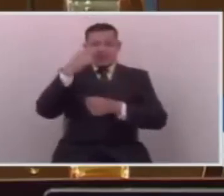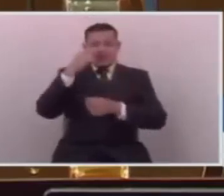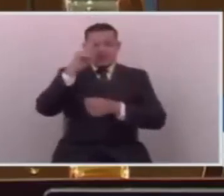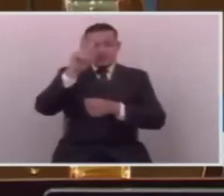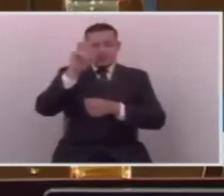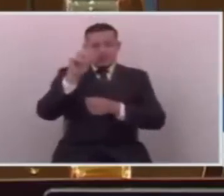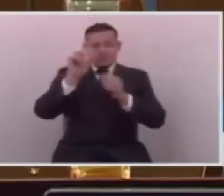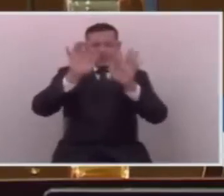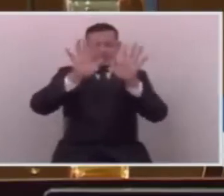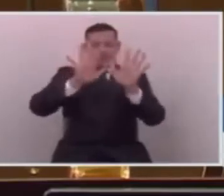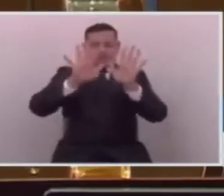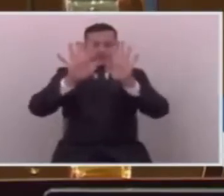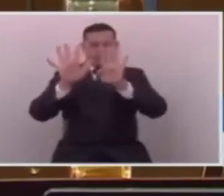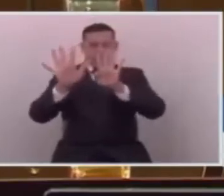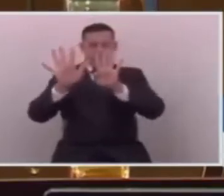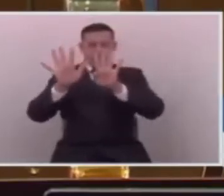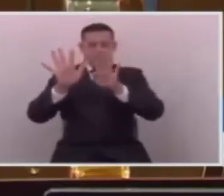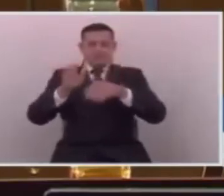2019,